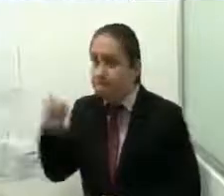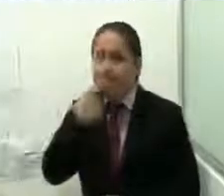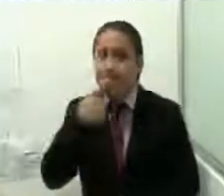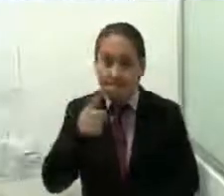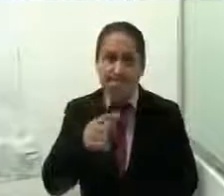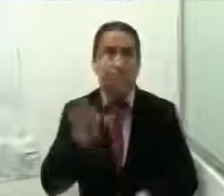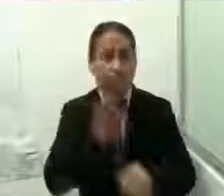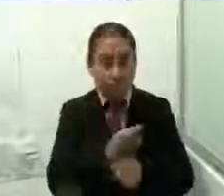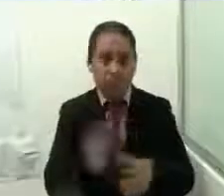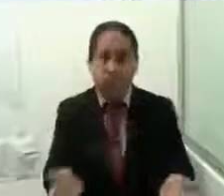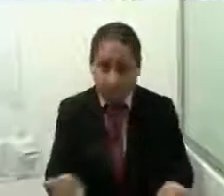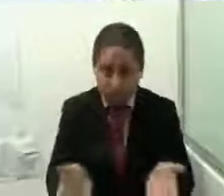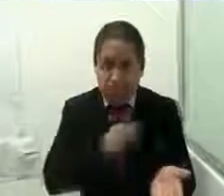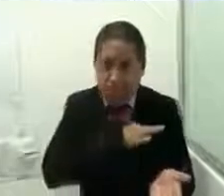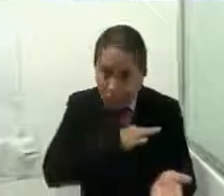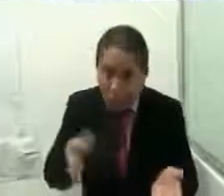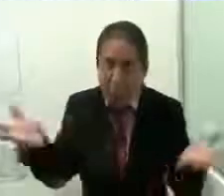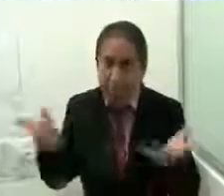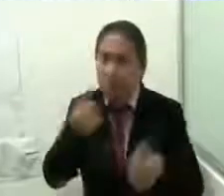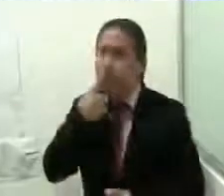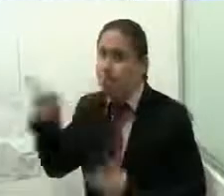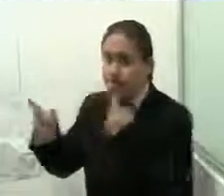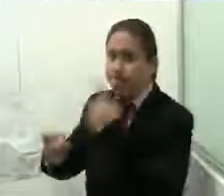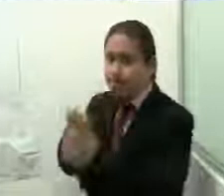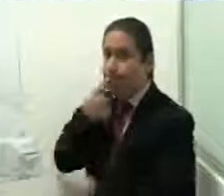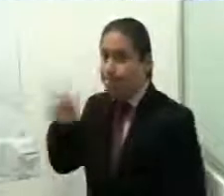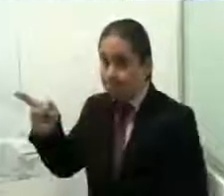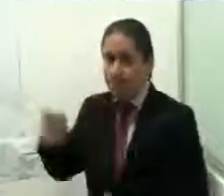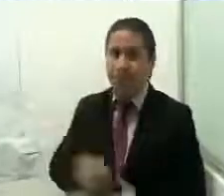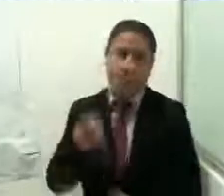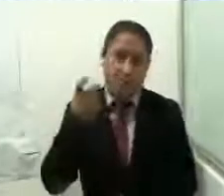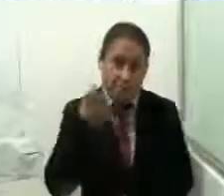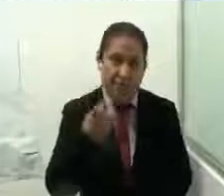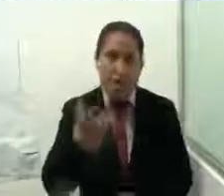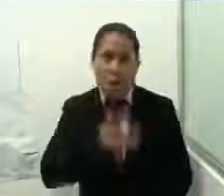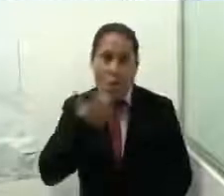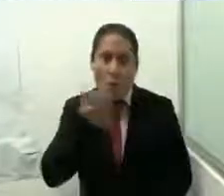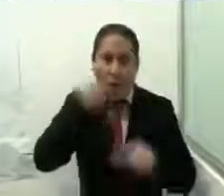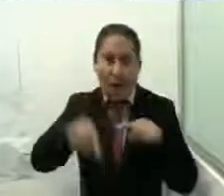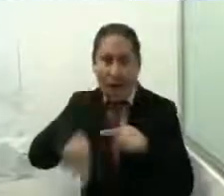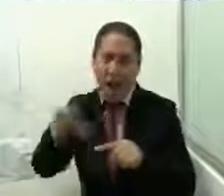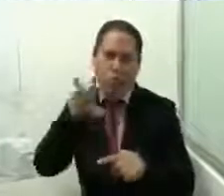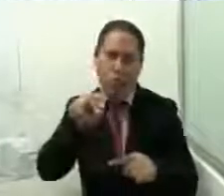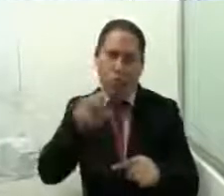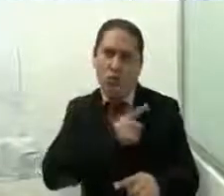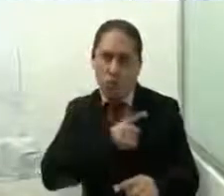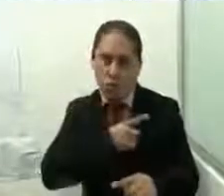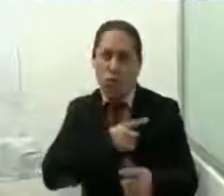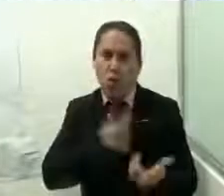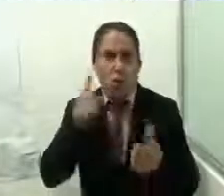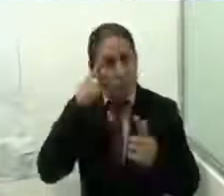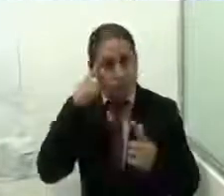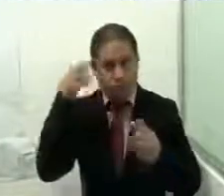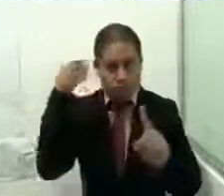es difícil y no intentamos transgredir los usos y costumbres, sin embargo, sí estamos con el firme objetivo